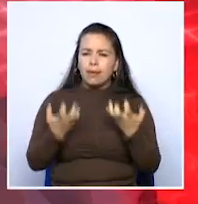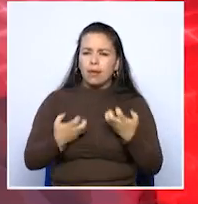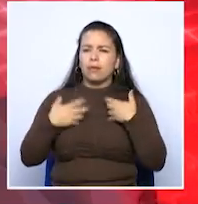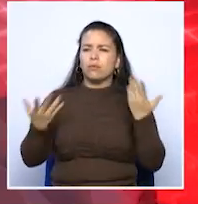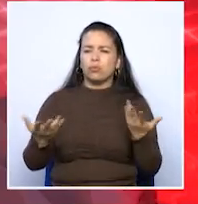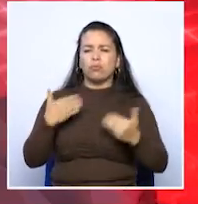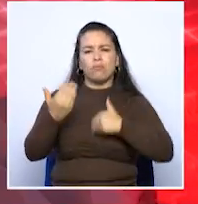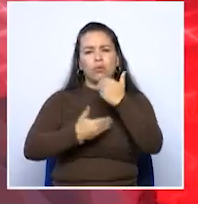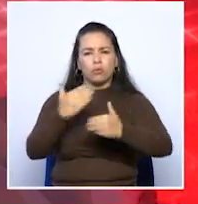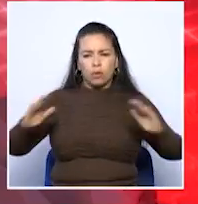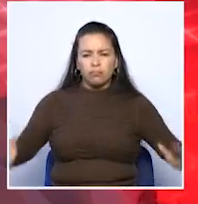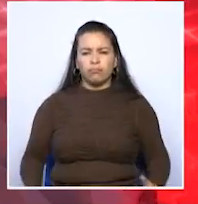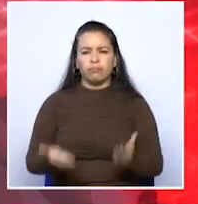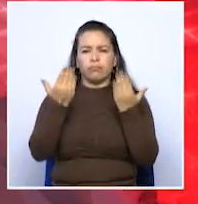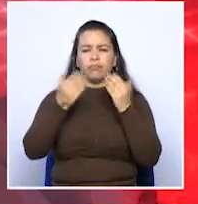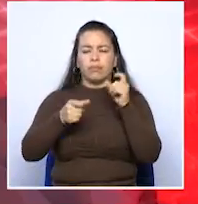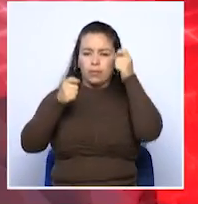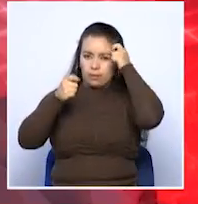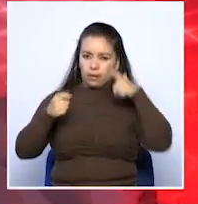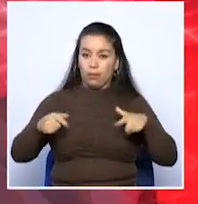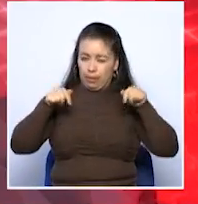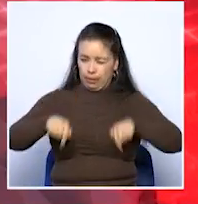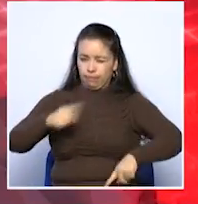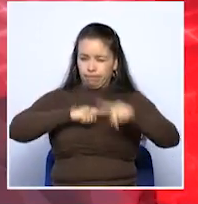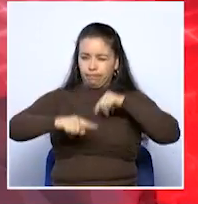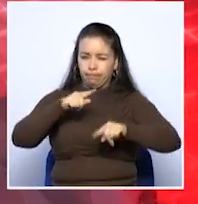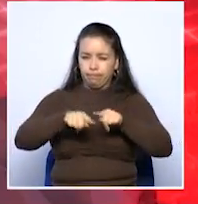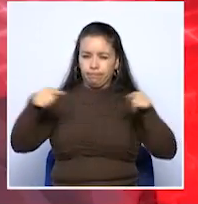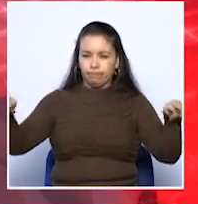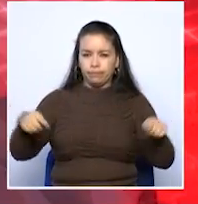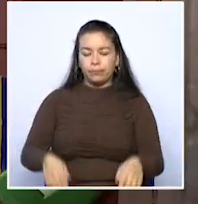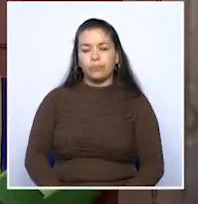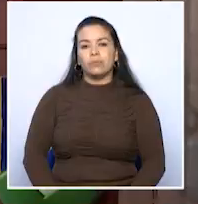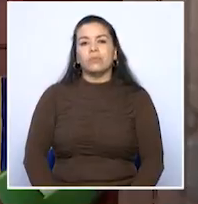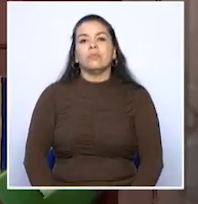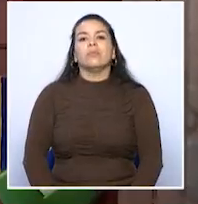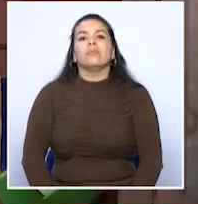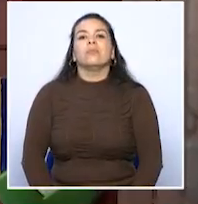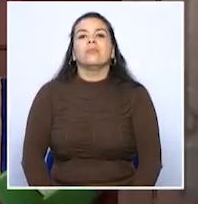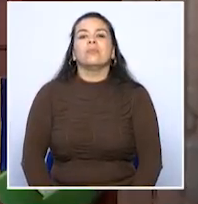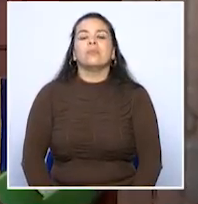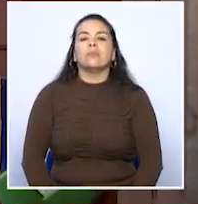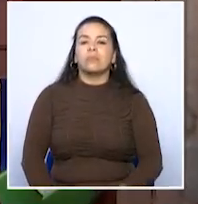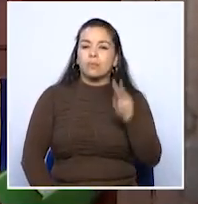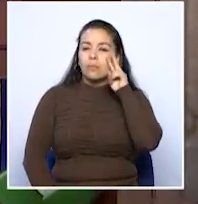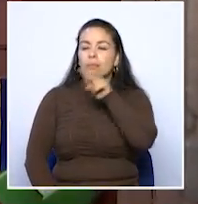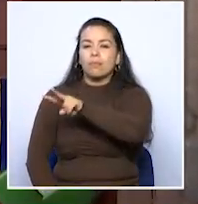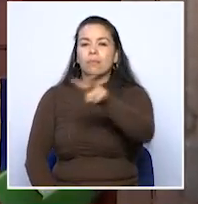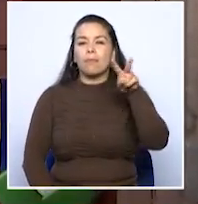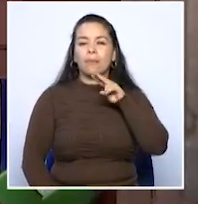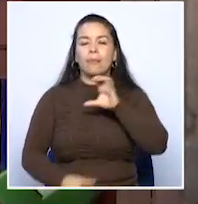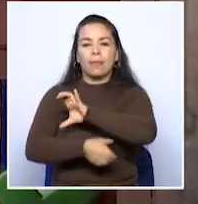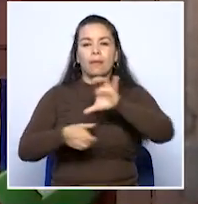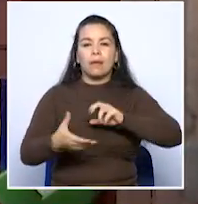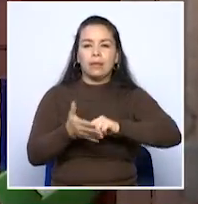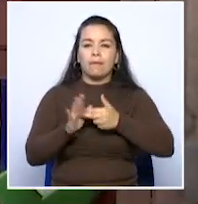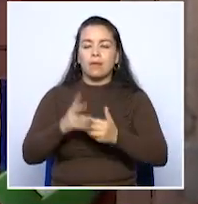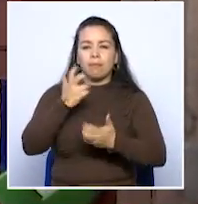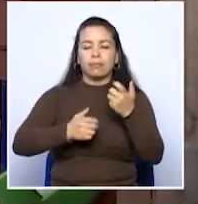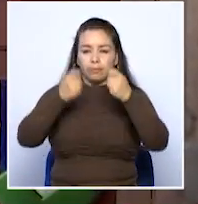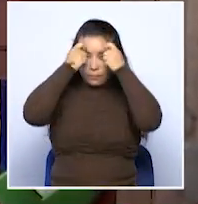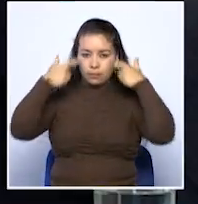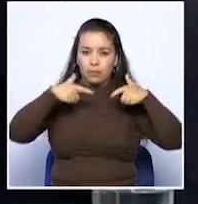procesos con las entidades del estado. Aquí están los detalles. Las veedurías ciudadanas son el mecanismo democrático de